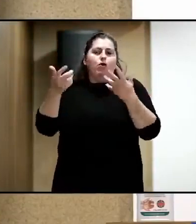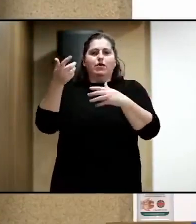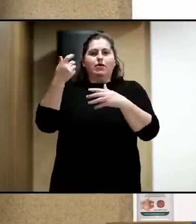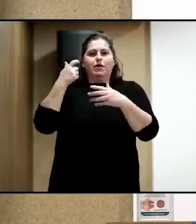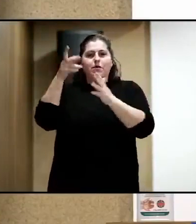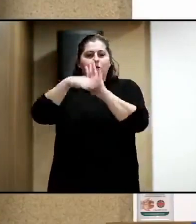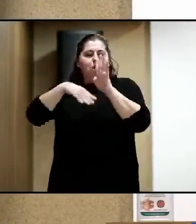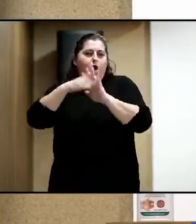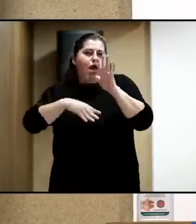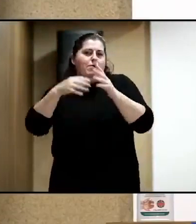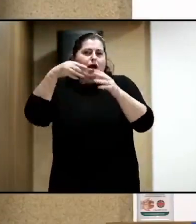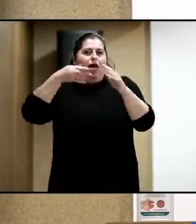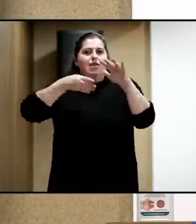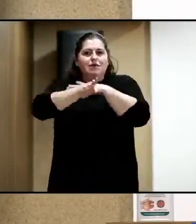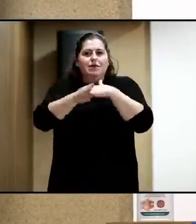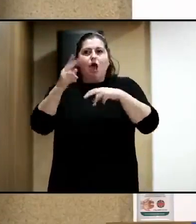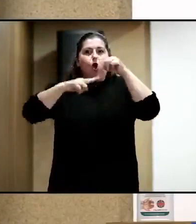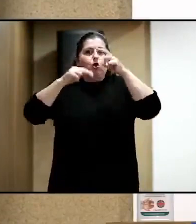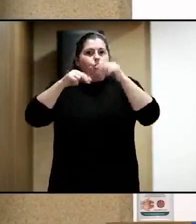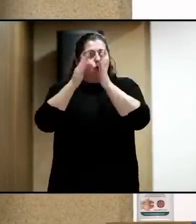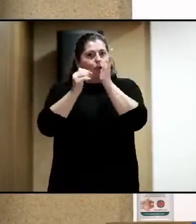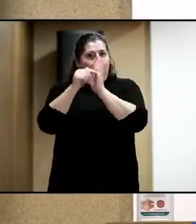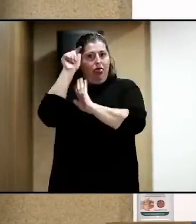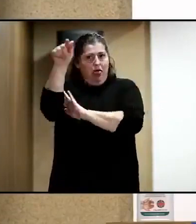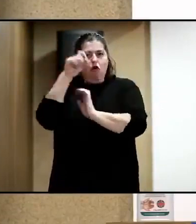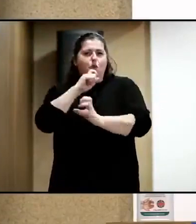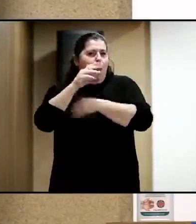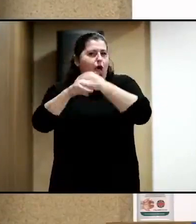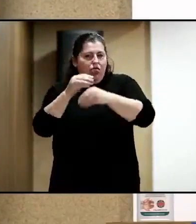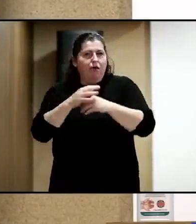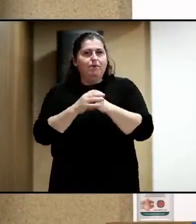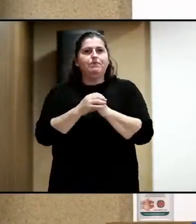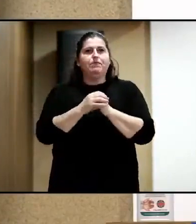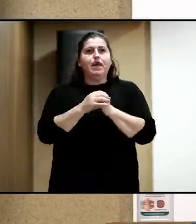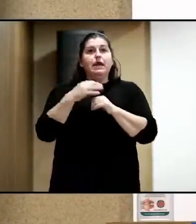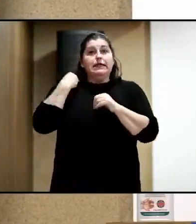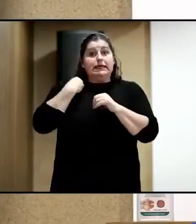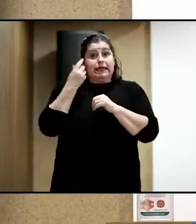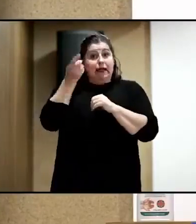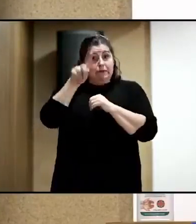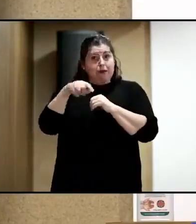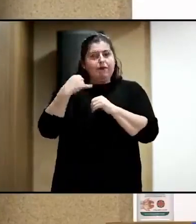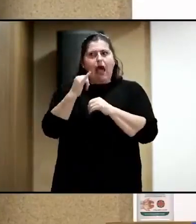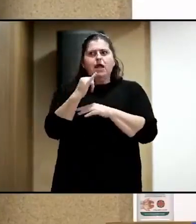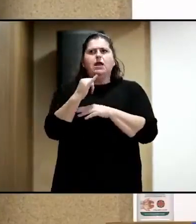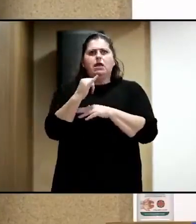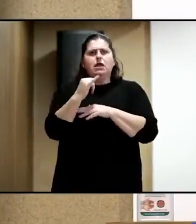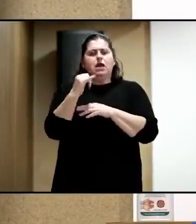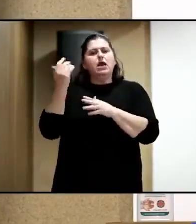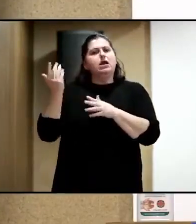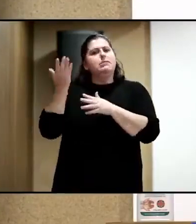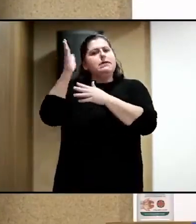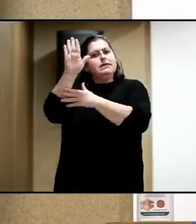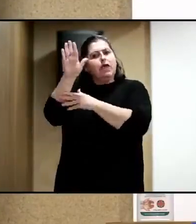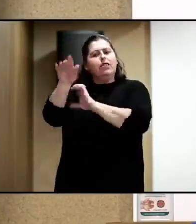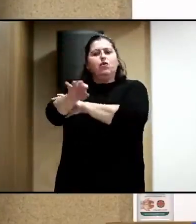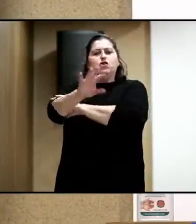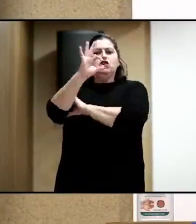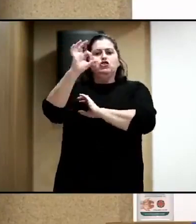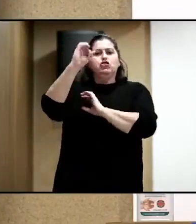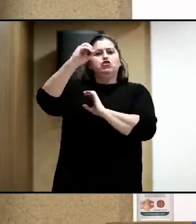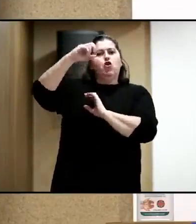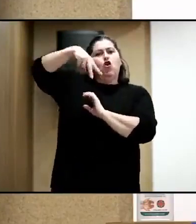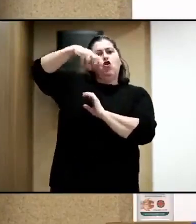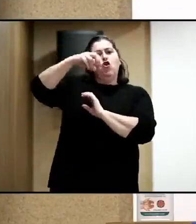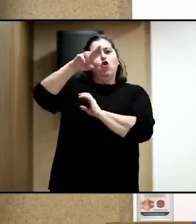esta macroconstrucción que están haciendo en Valencia, ¿no? Asimismo, tenemos también buena representación de Sonorama Rivera.